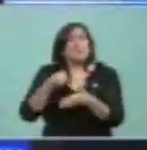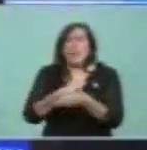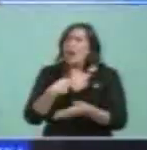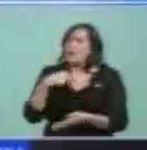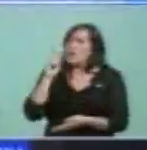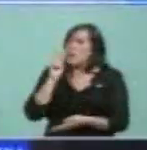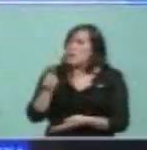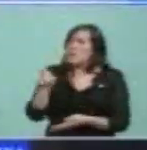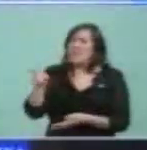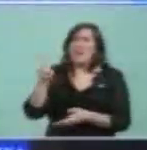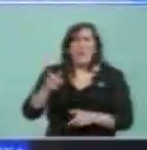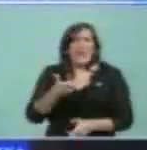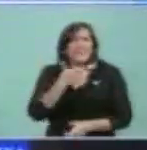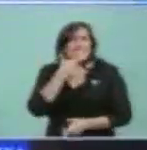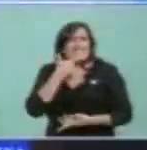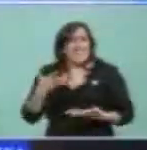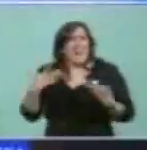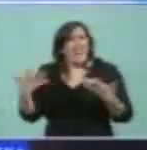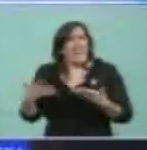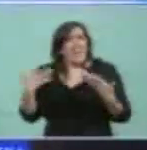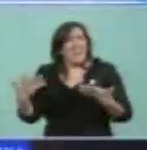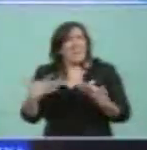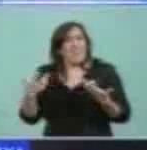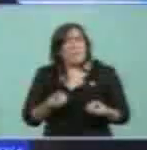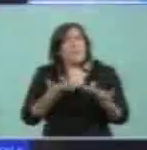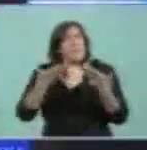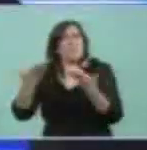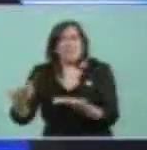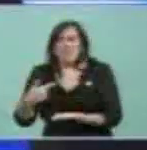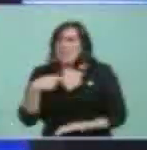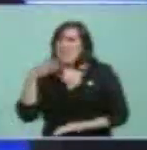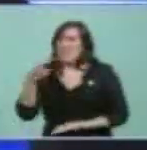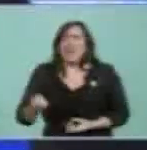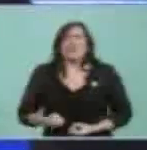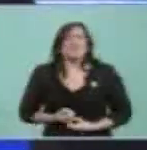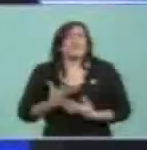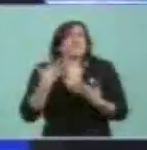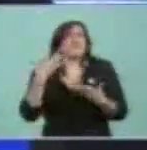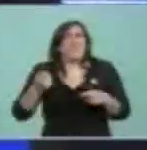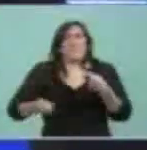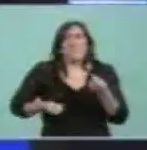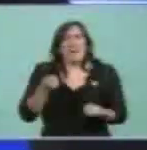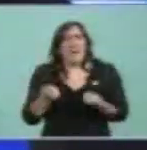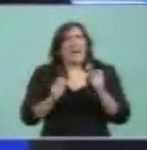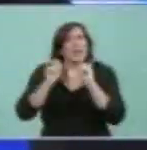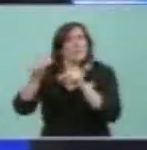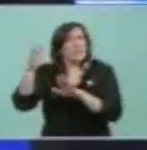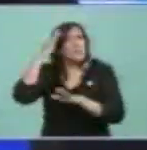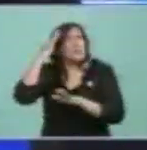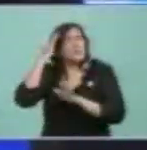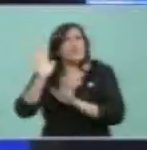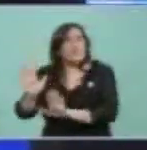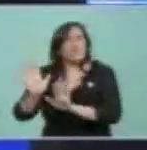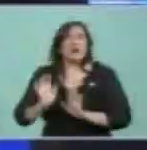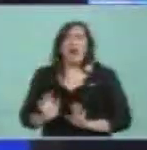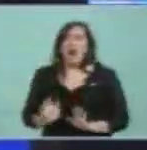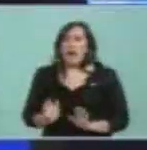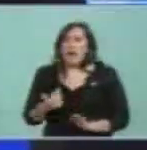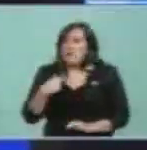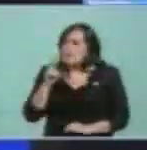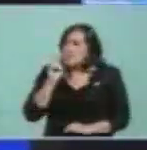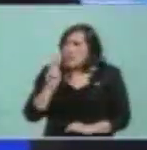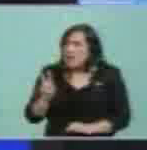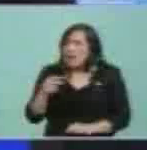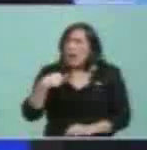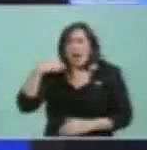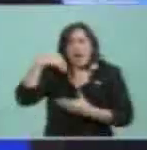dándome la bienvenida y bailando al son del candombe con algo que les sale desde adentro. Yo dije y pensaba,